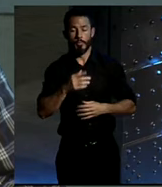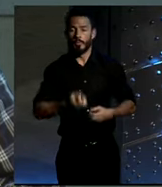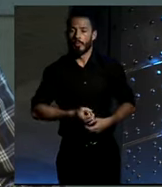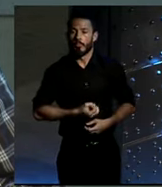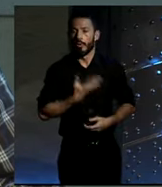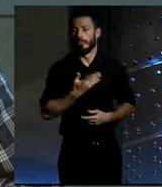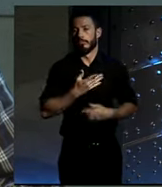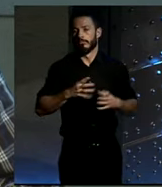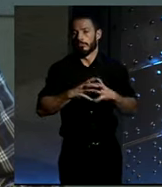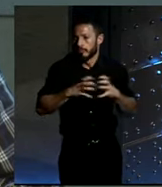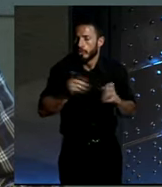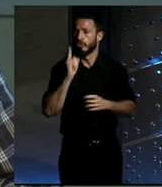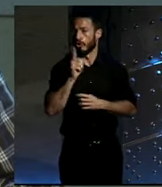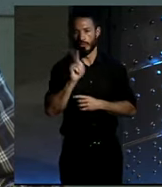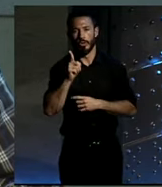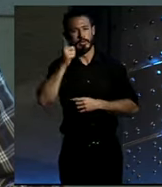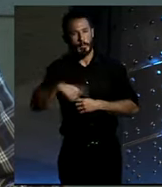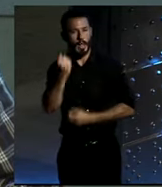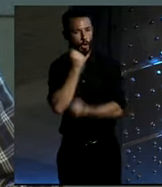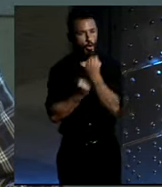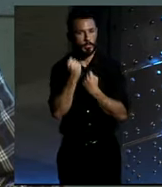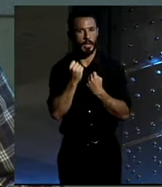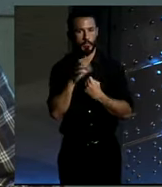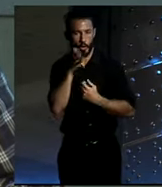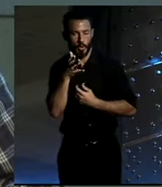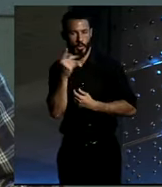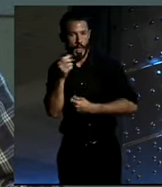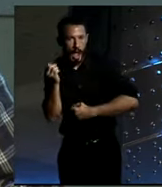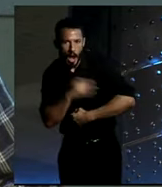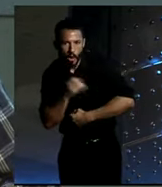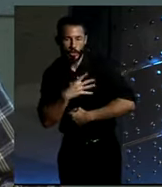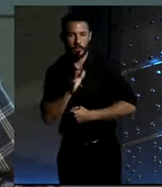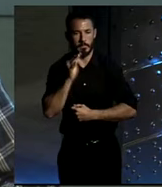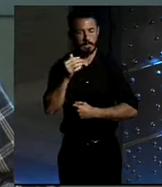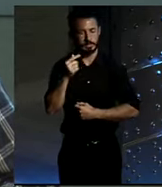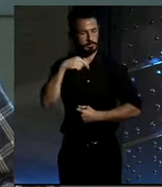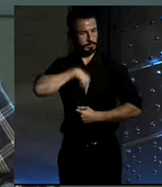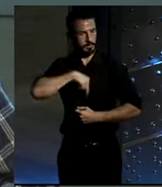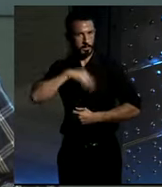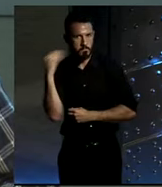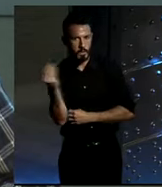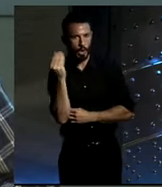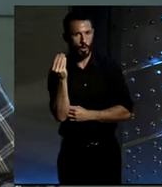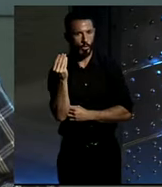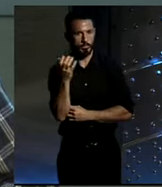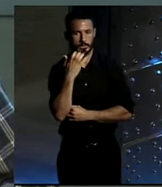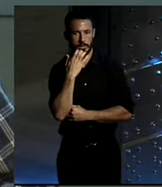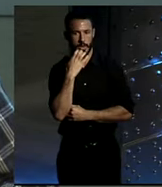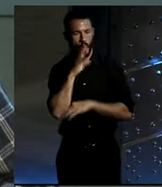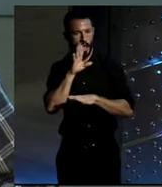llega antes, que gastas menos dinero, que te sientes mejor, ¿sabes? En el momento que lo asumes como